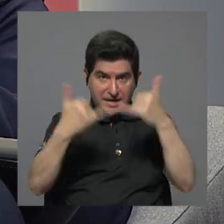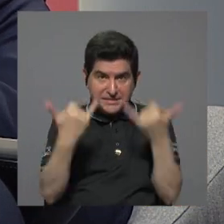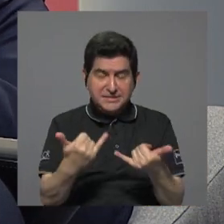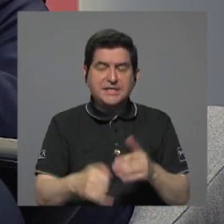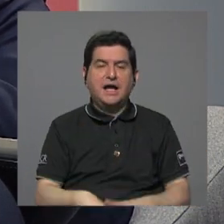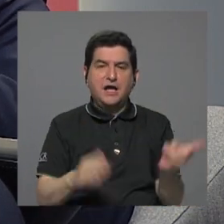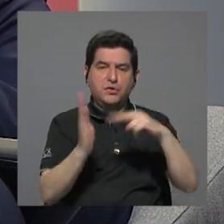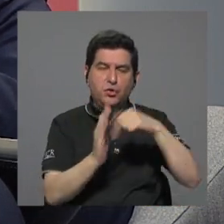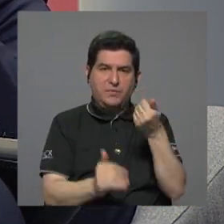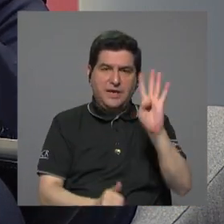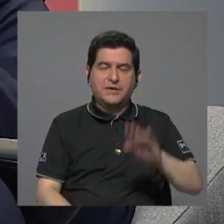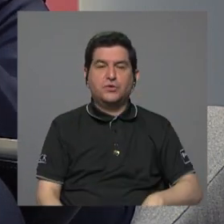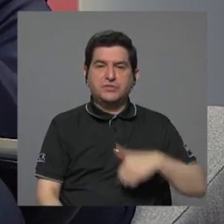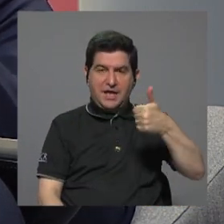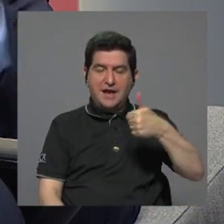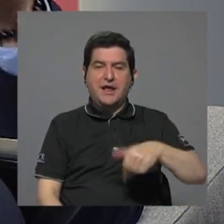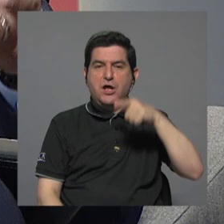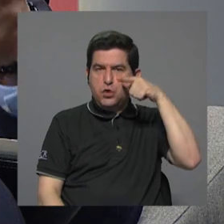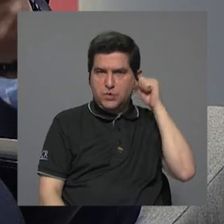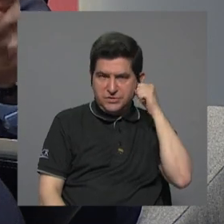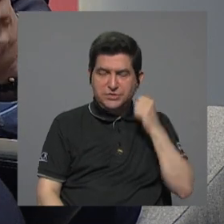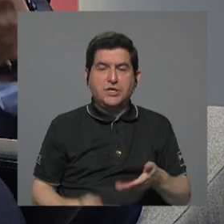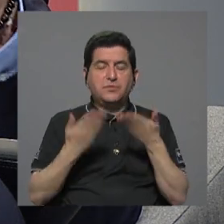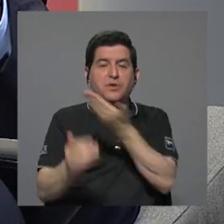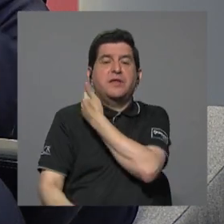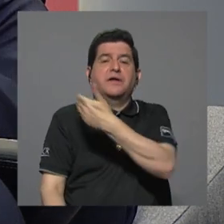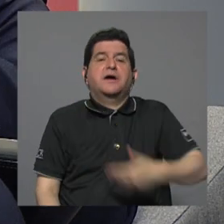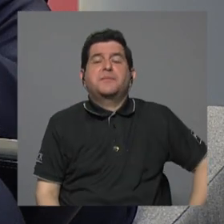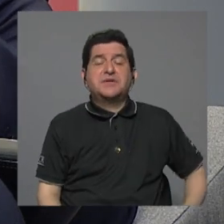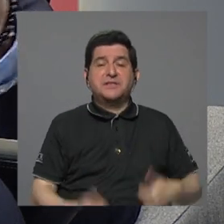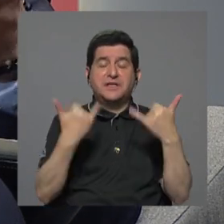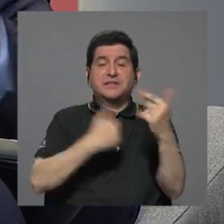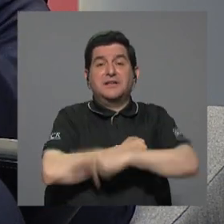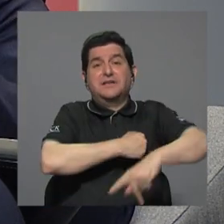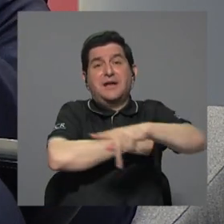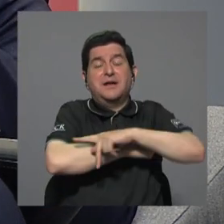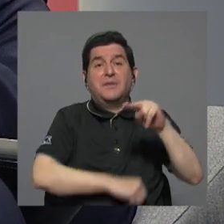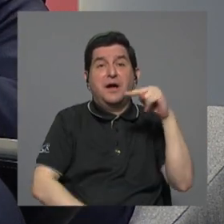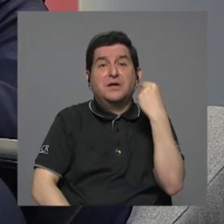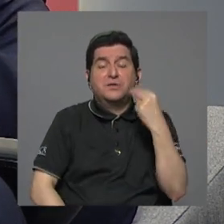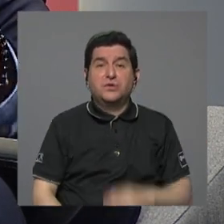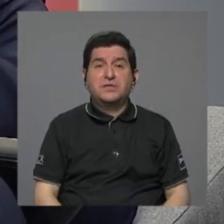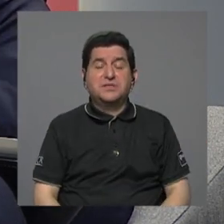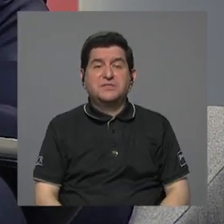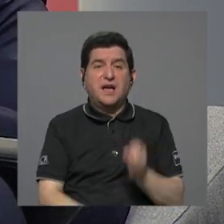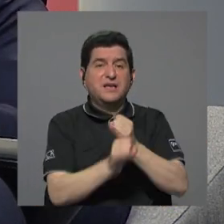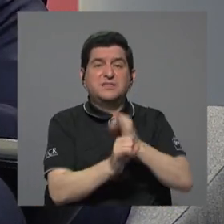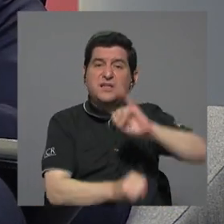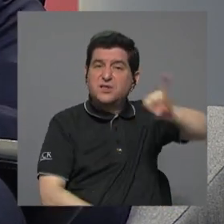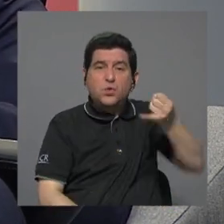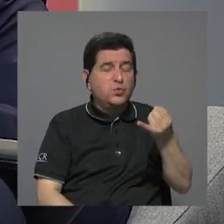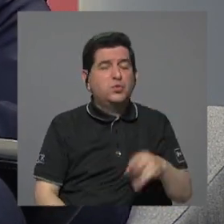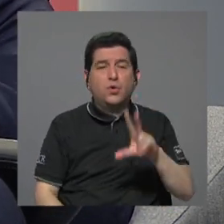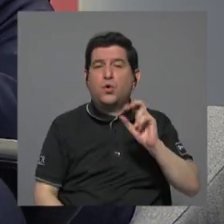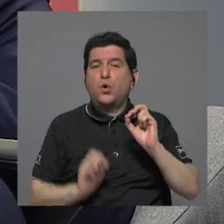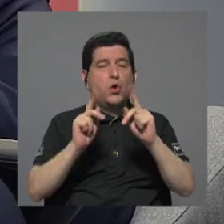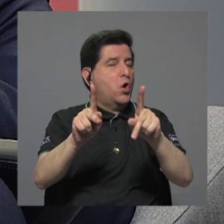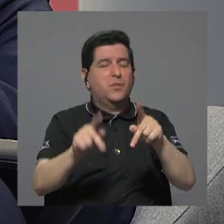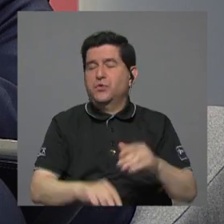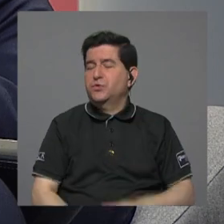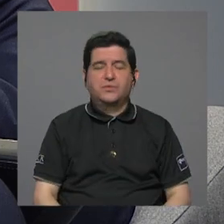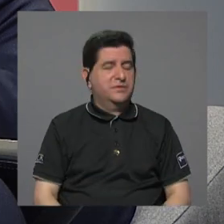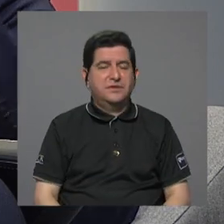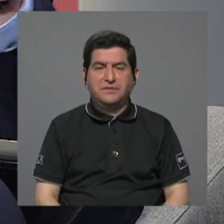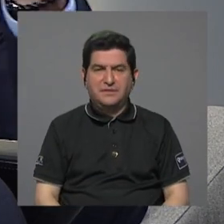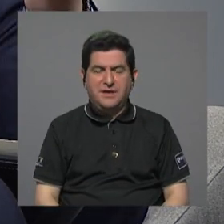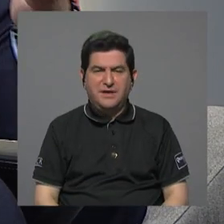el 14, justo cuando gana don Guillermo Solís, le entregan al presidente Solís el país ya con una noticia que Javdeva es inviable. Curiosamente. Como que